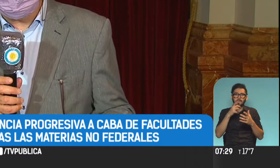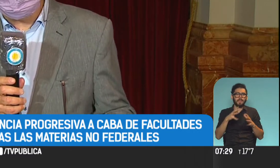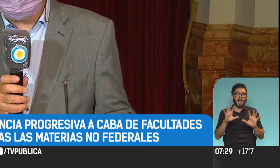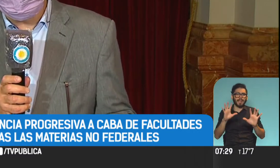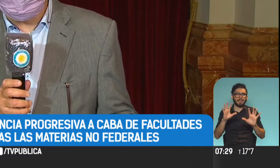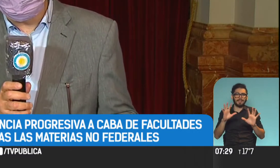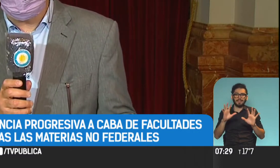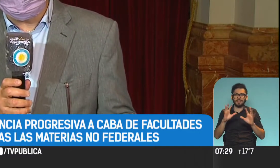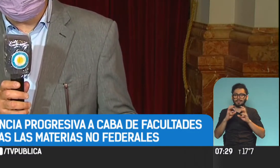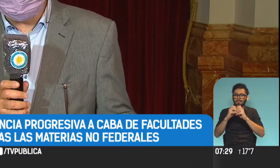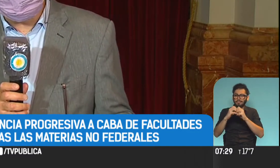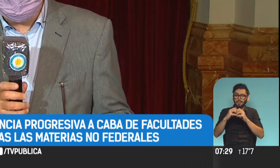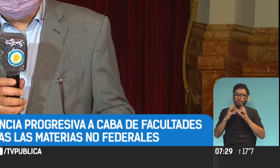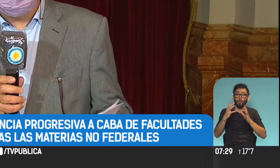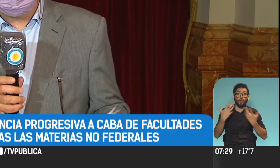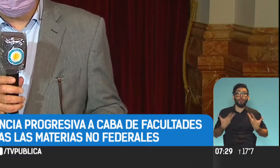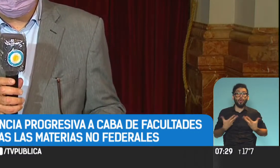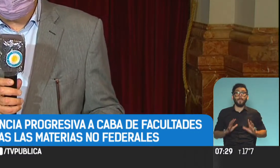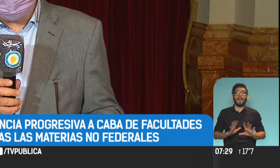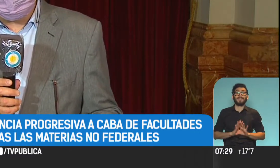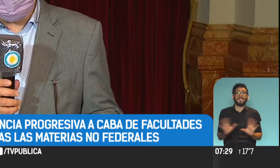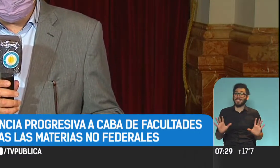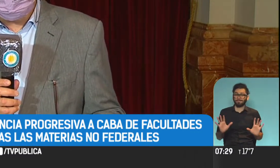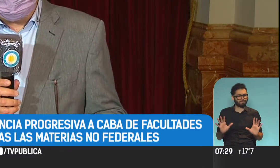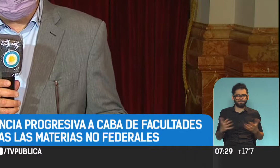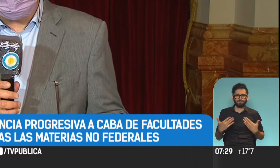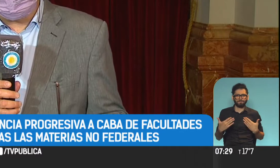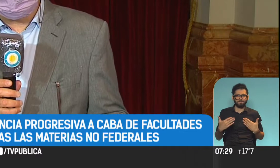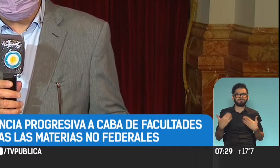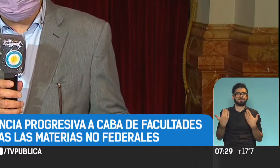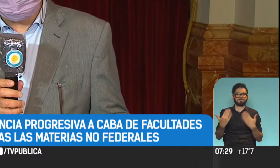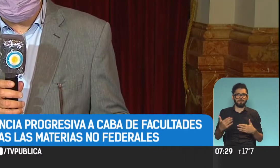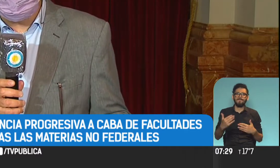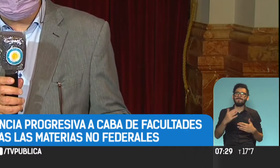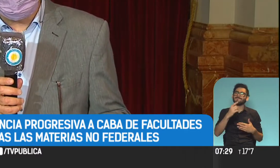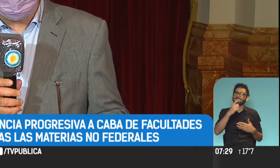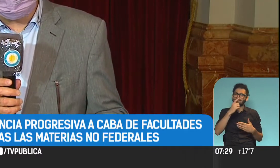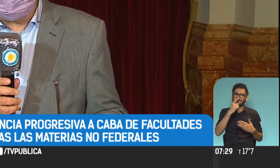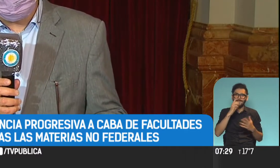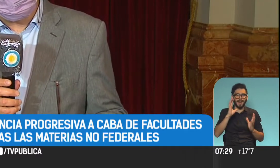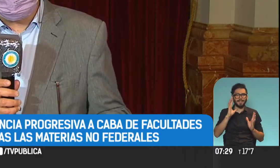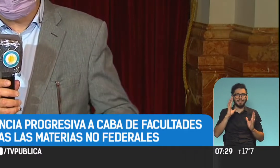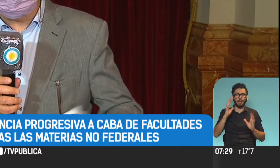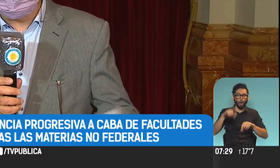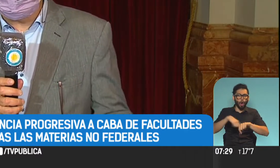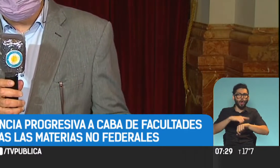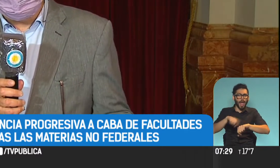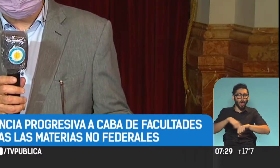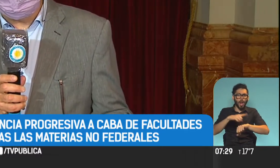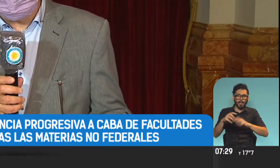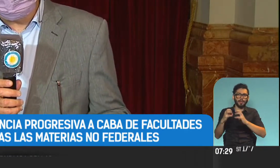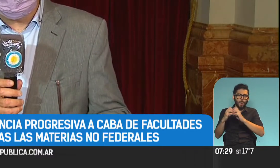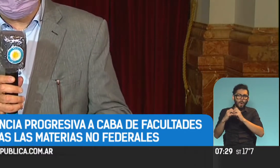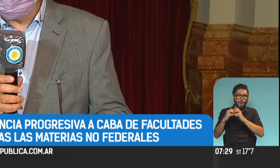se cerraba el periodo de sesiones ordinarias y lo cierto es que prácticamente ya con el transcurrir de las horas y los debates